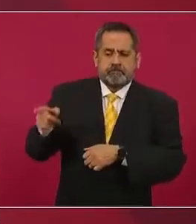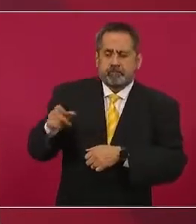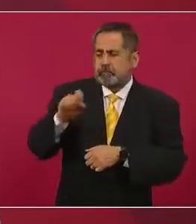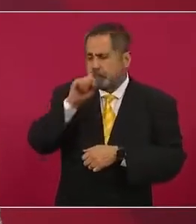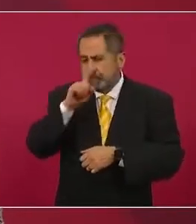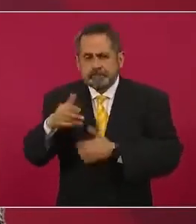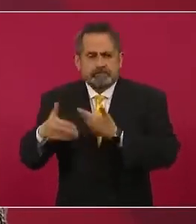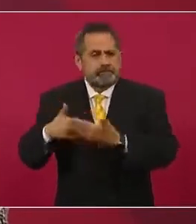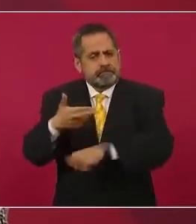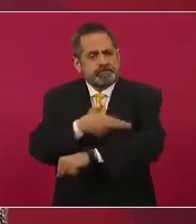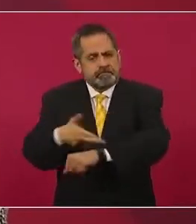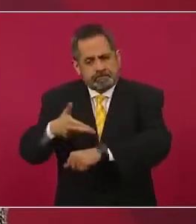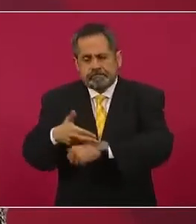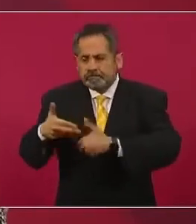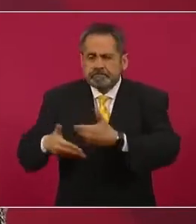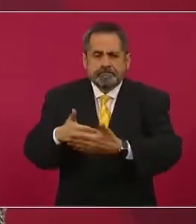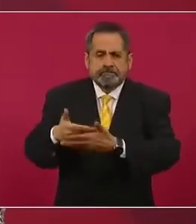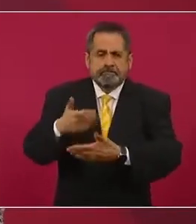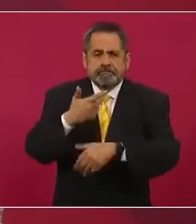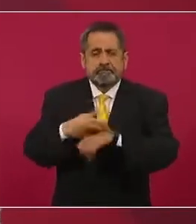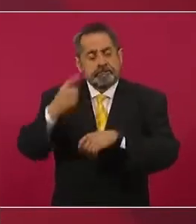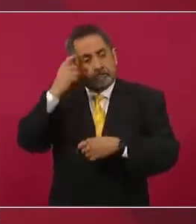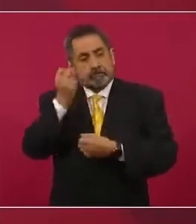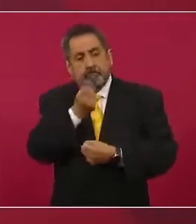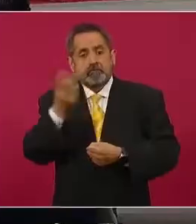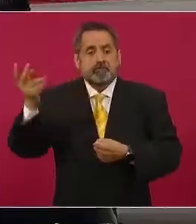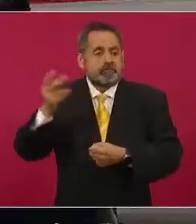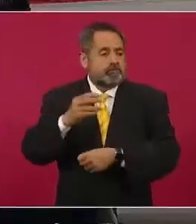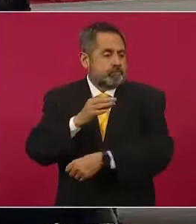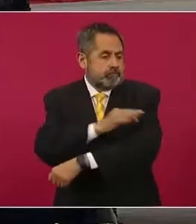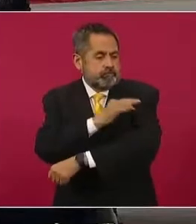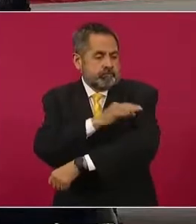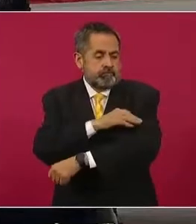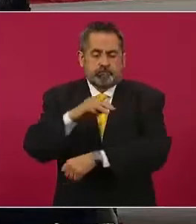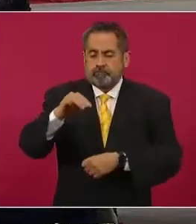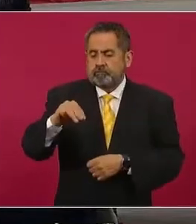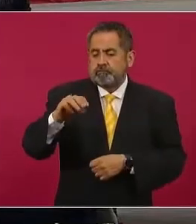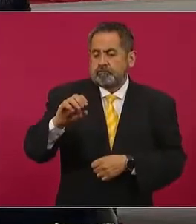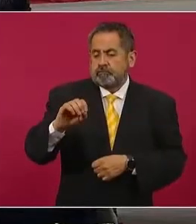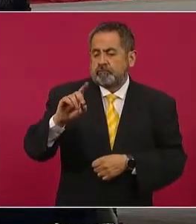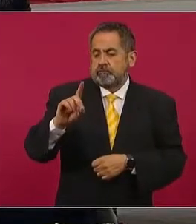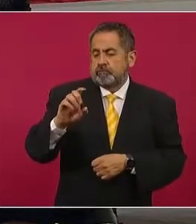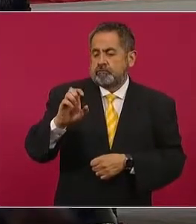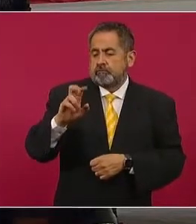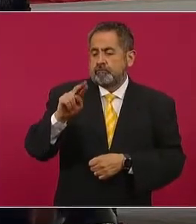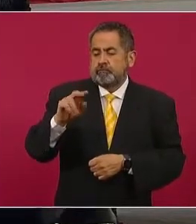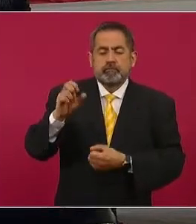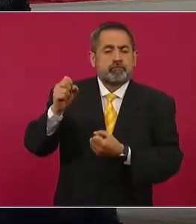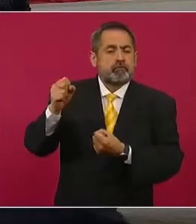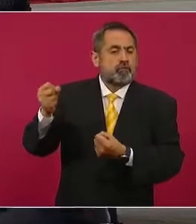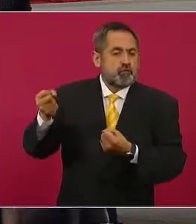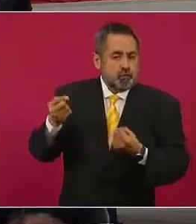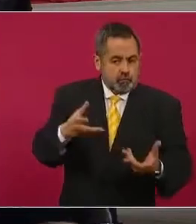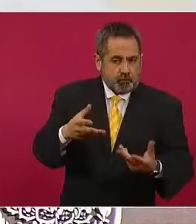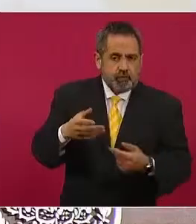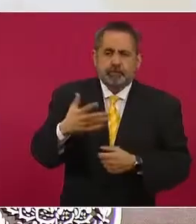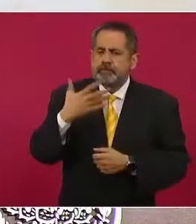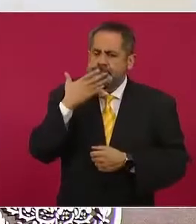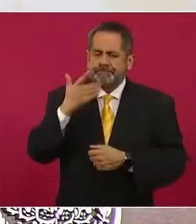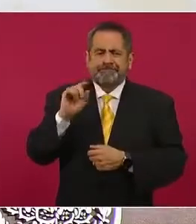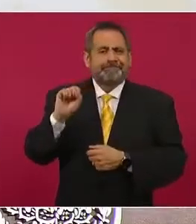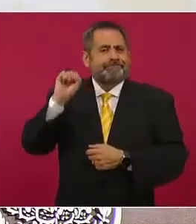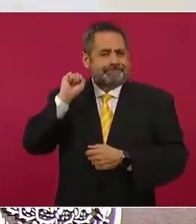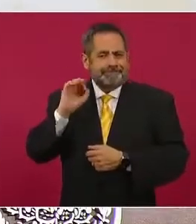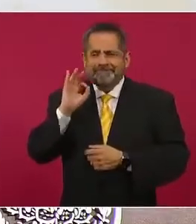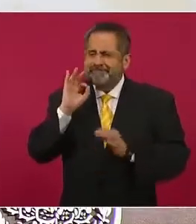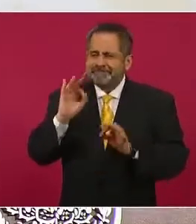también el proceso que se ha llevado para esta donación de esta vacuna moderna, que efectivamente la recibimos el pasado sábado y que esto nos